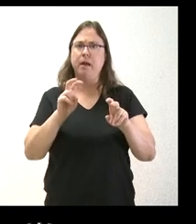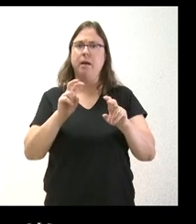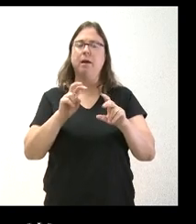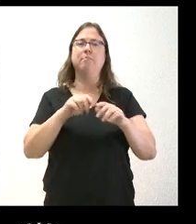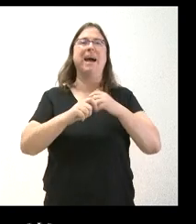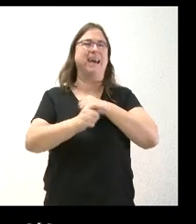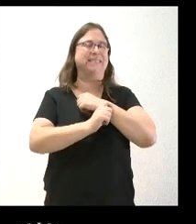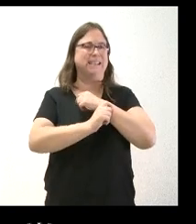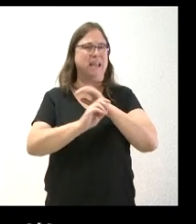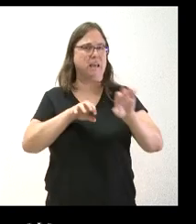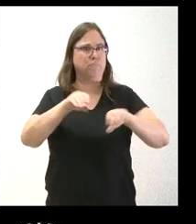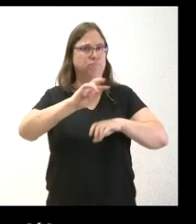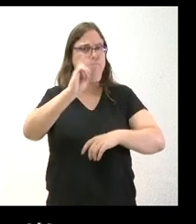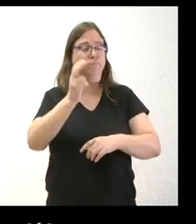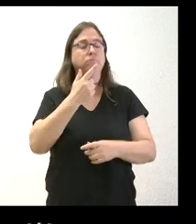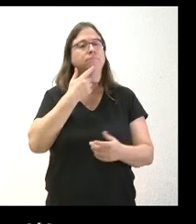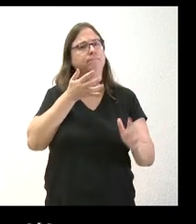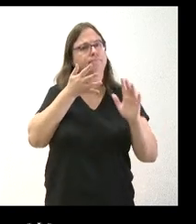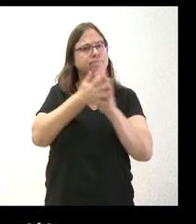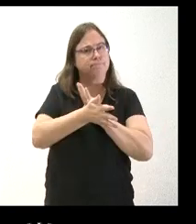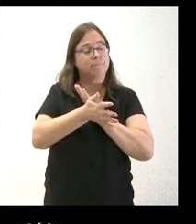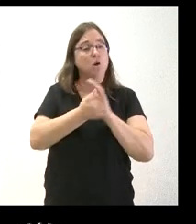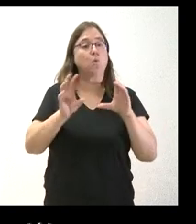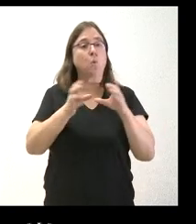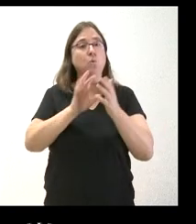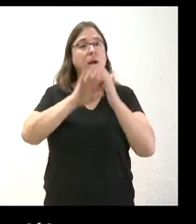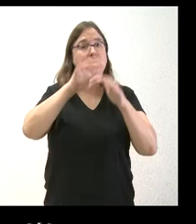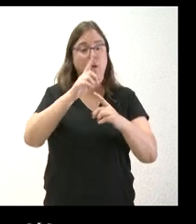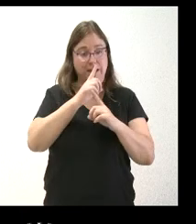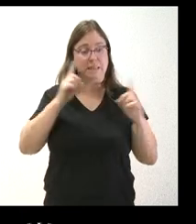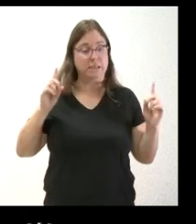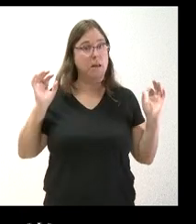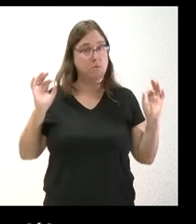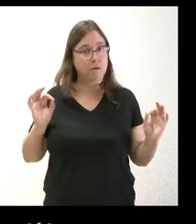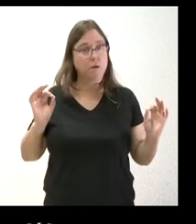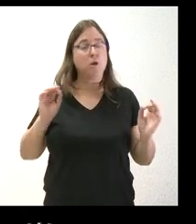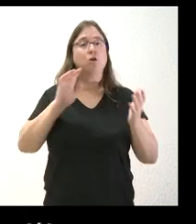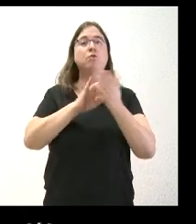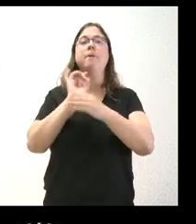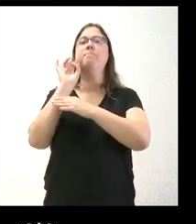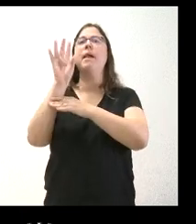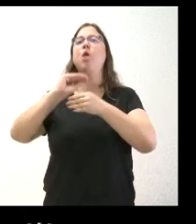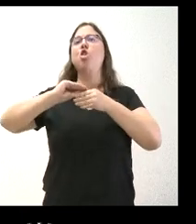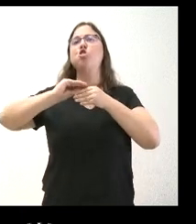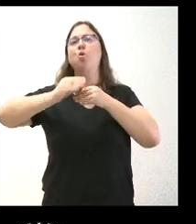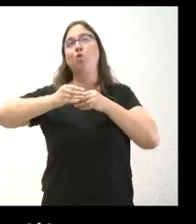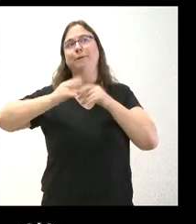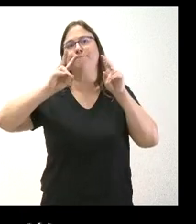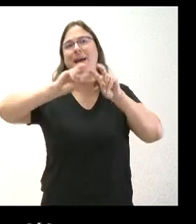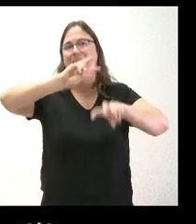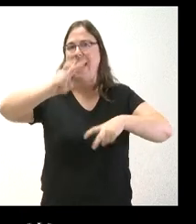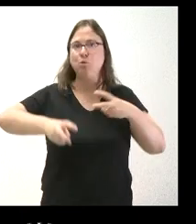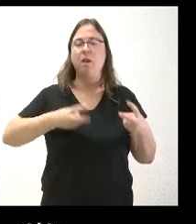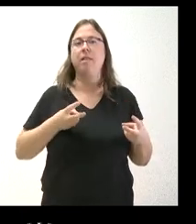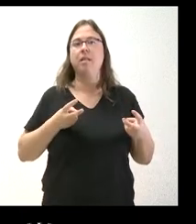estrategia, desveló que la Junta este mismo año ha enviado un documento actualizando la posición